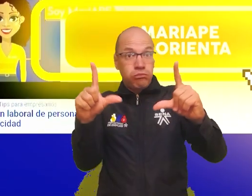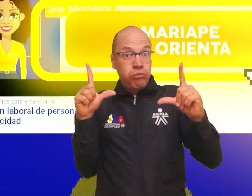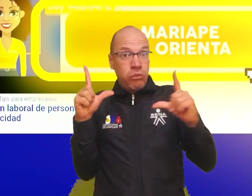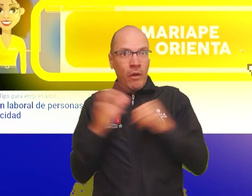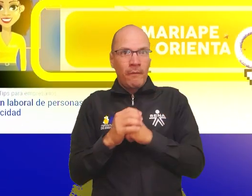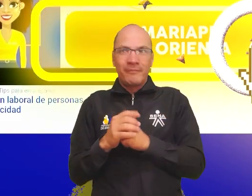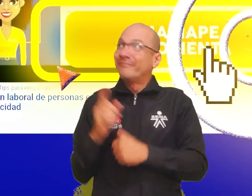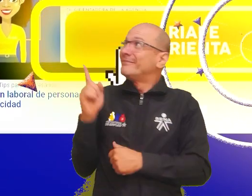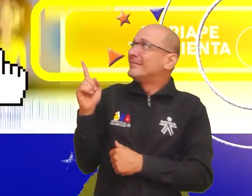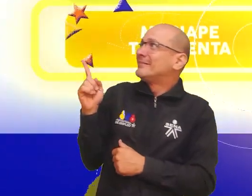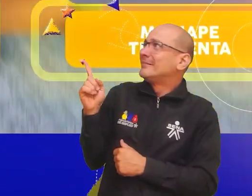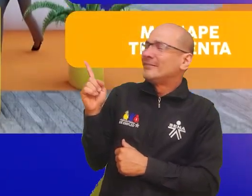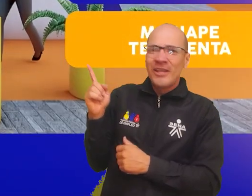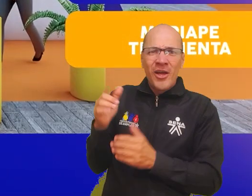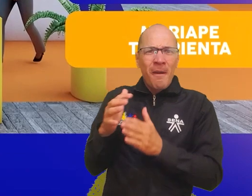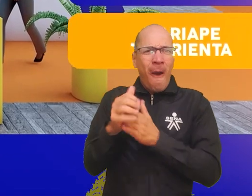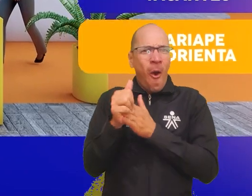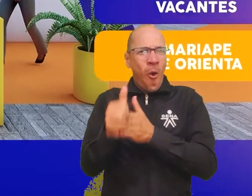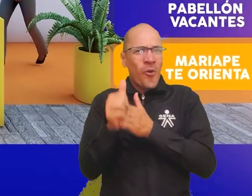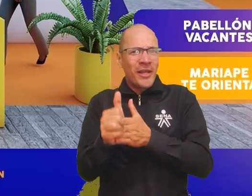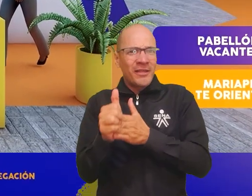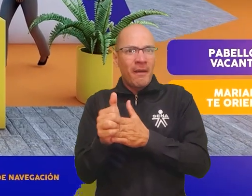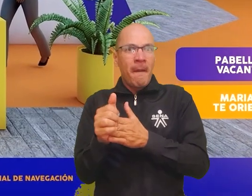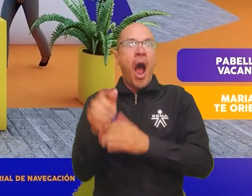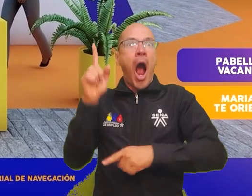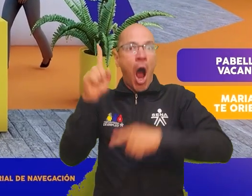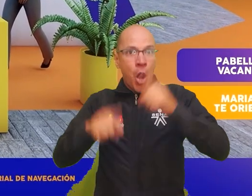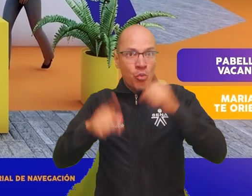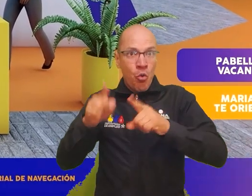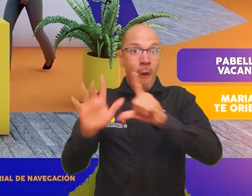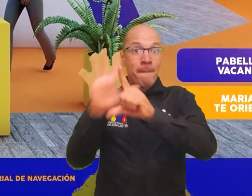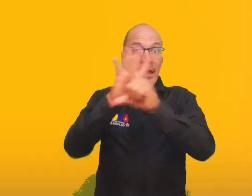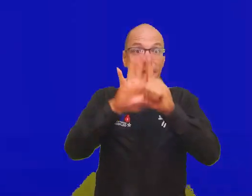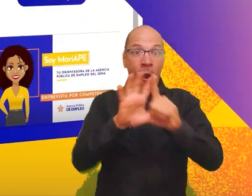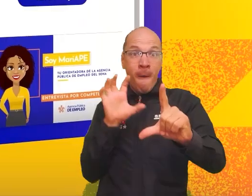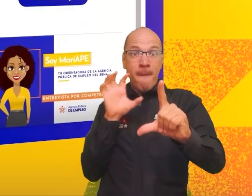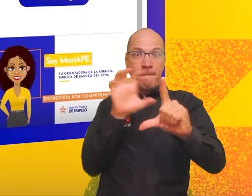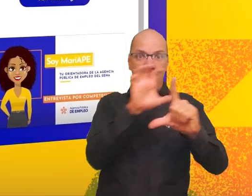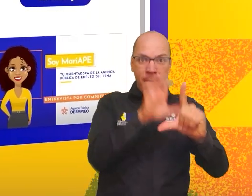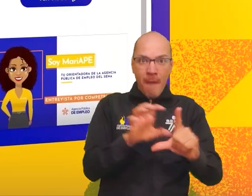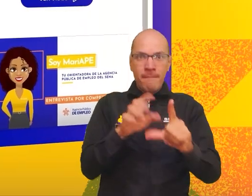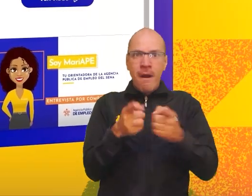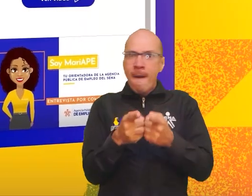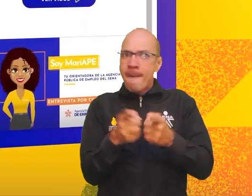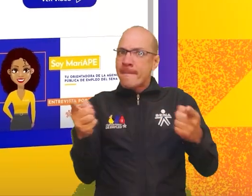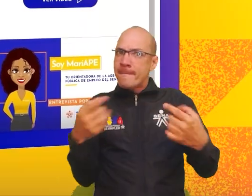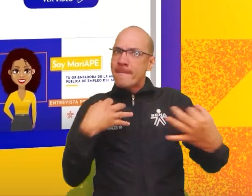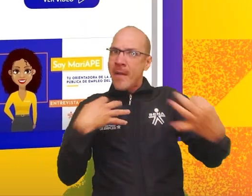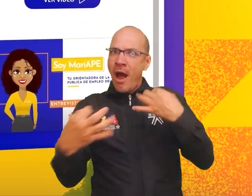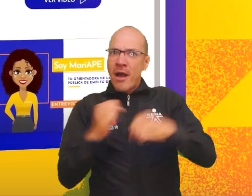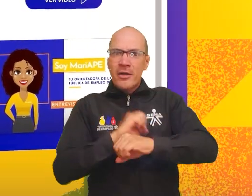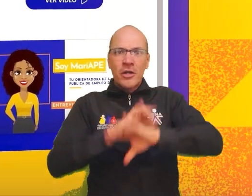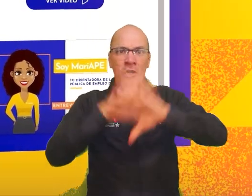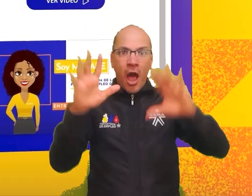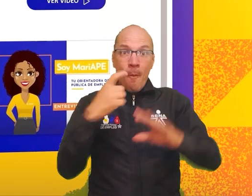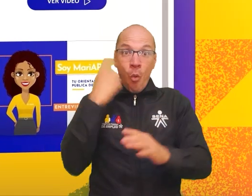En Maríape te orienta. Puedes consultar cápsulas audiovisuales que te brindan contenidos de interés para apoyar tu